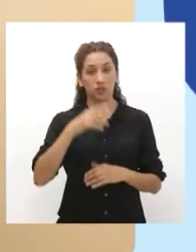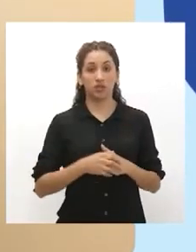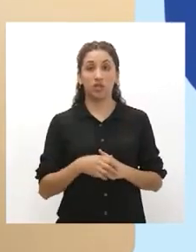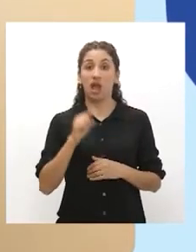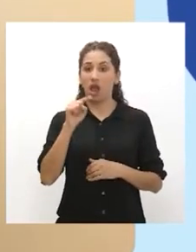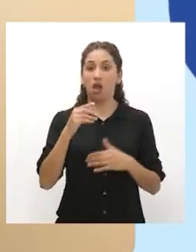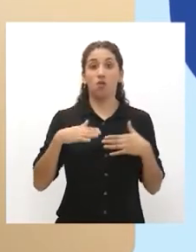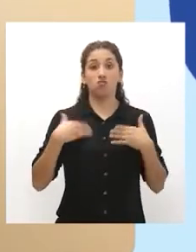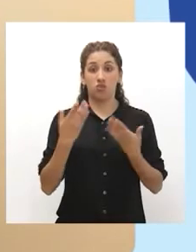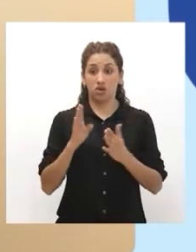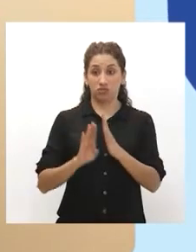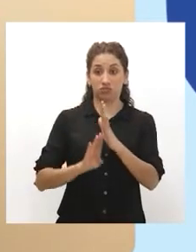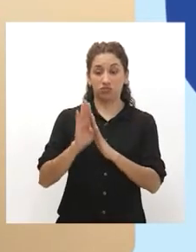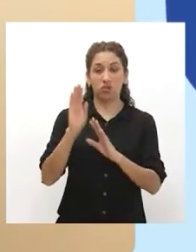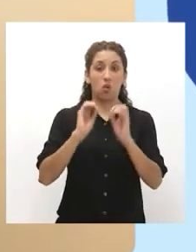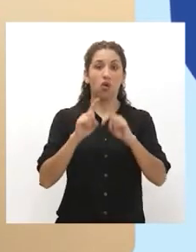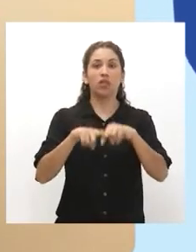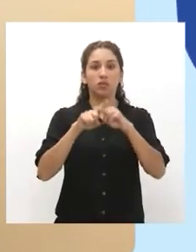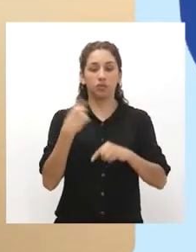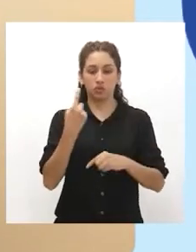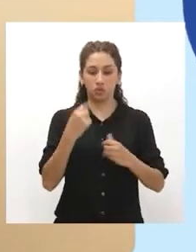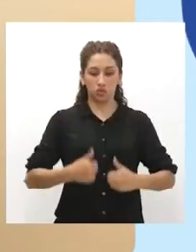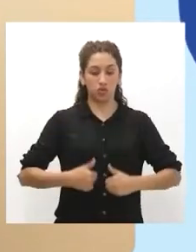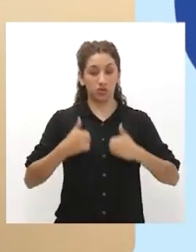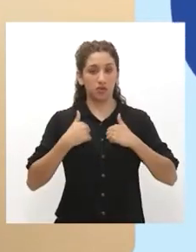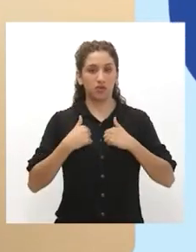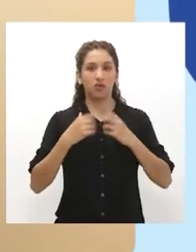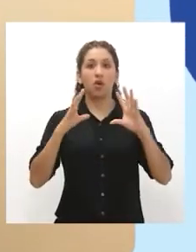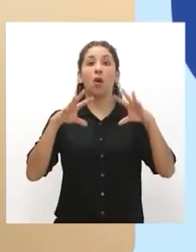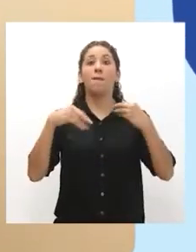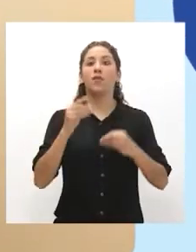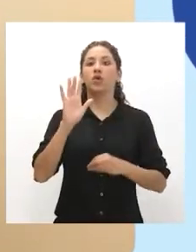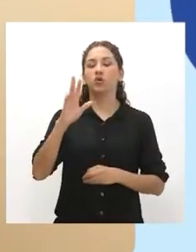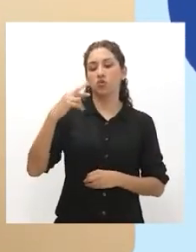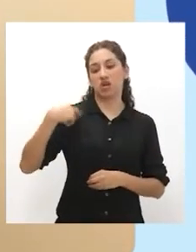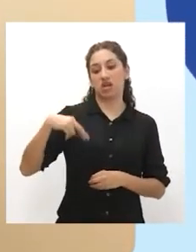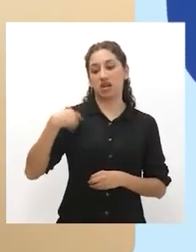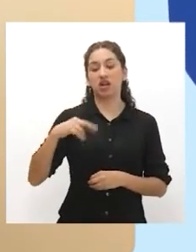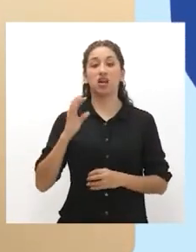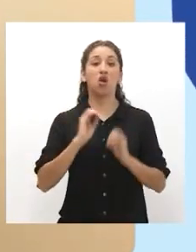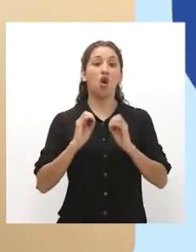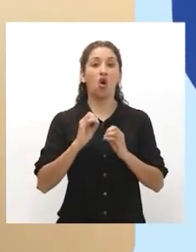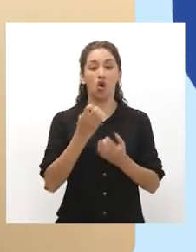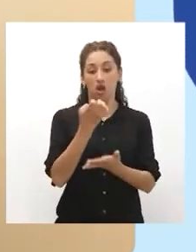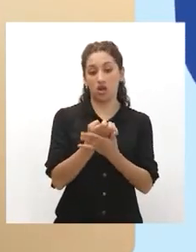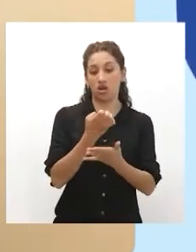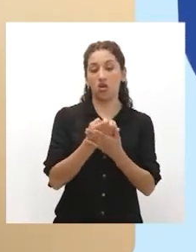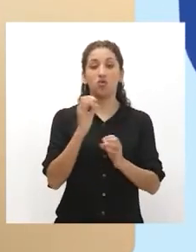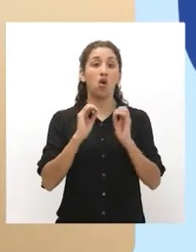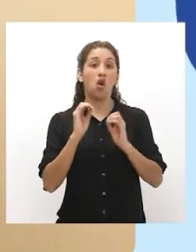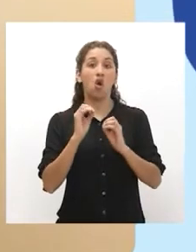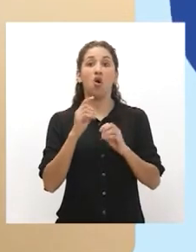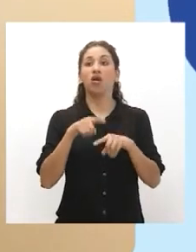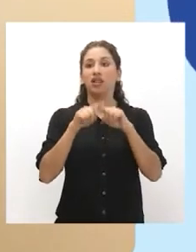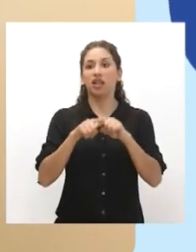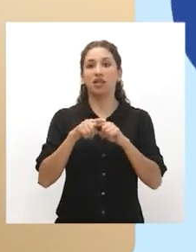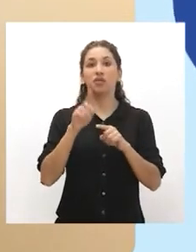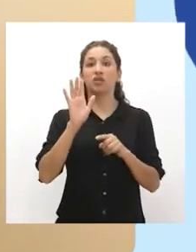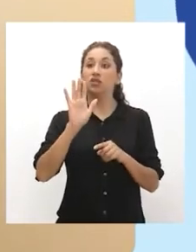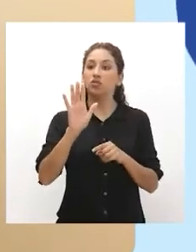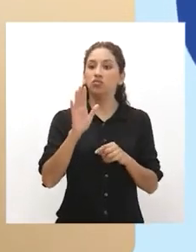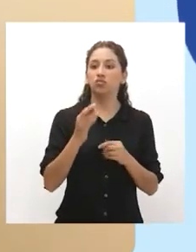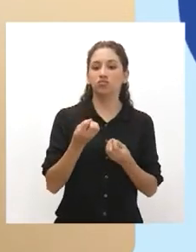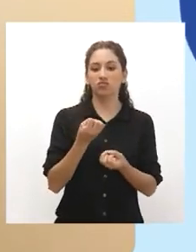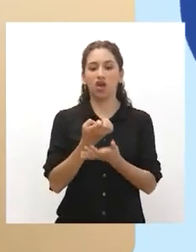poder si podías prosperar o simplemente vivir, ya que tener un credo, idioma o fisionomía no conveniente te traería